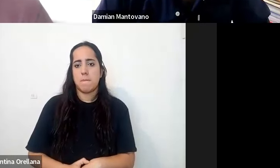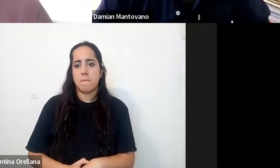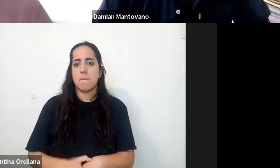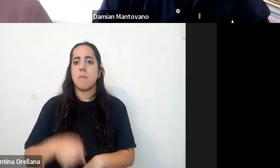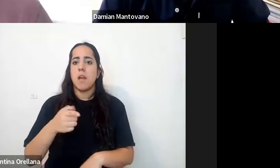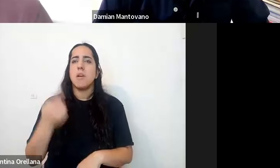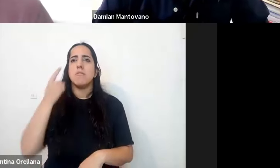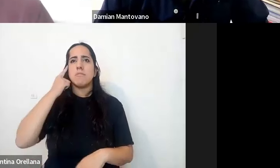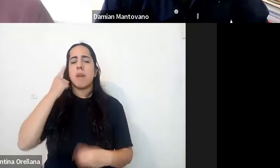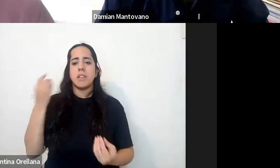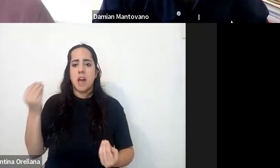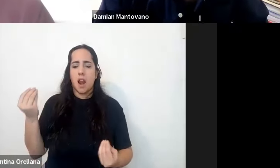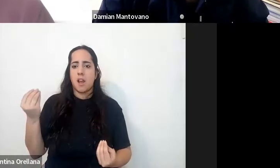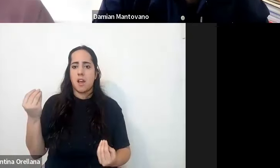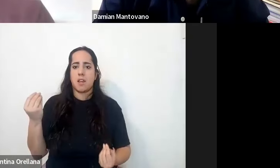al mismo tiempo